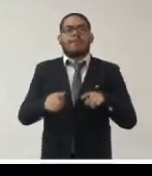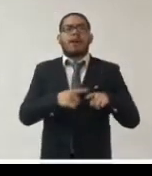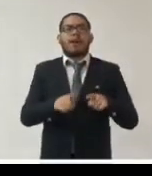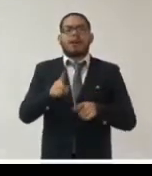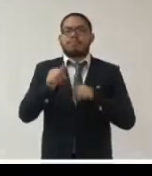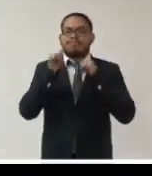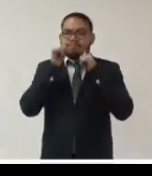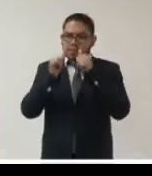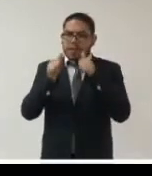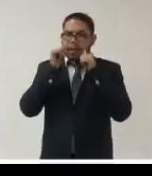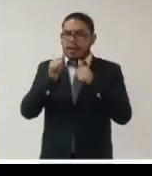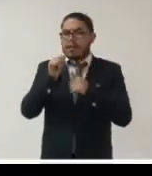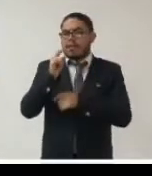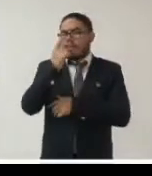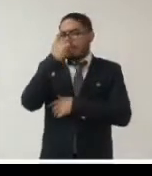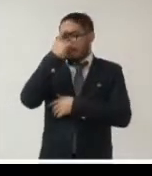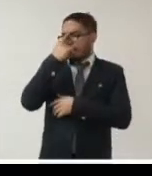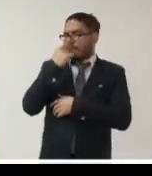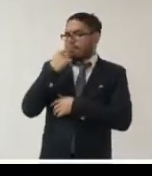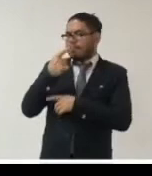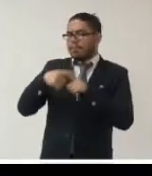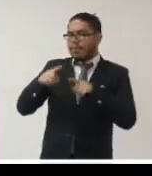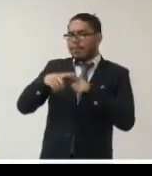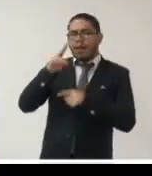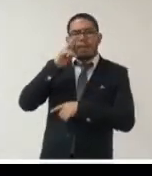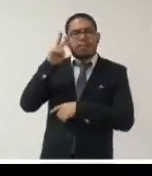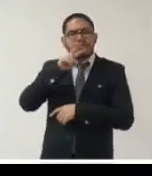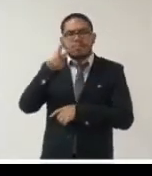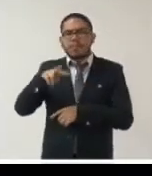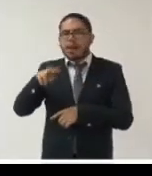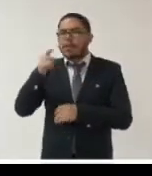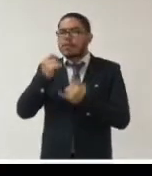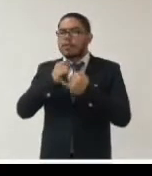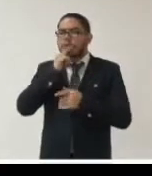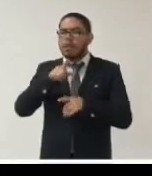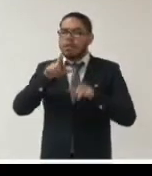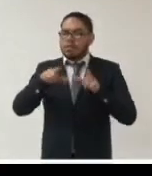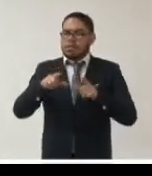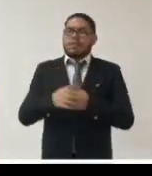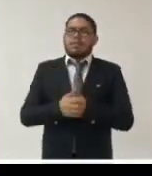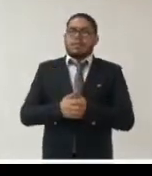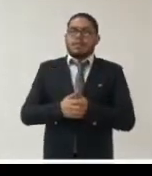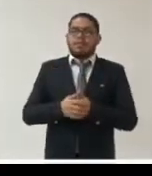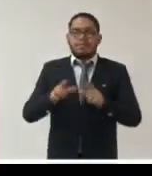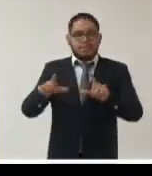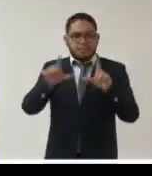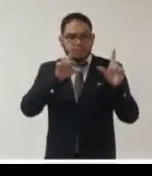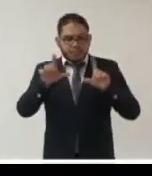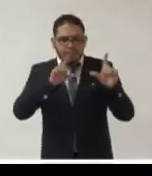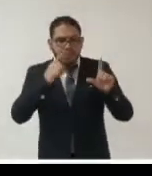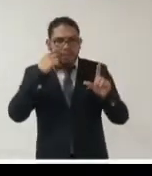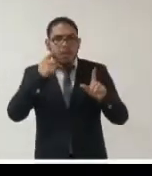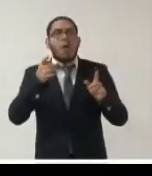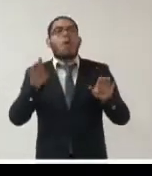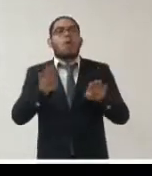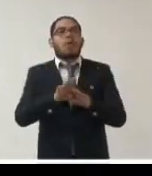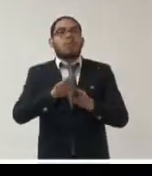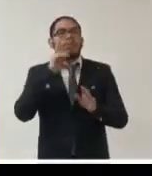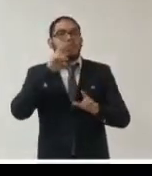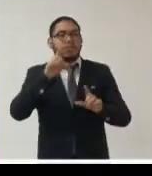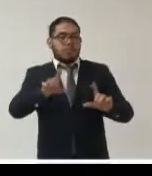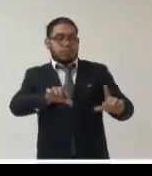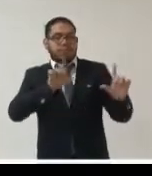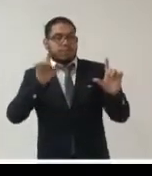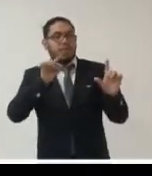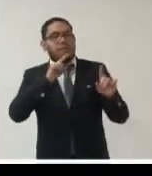atendiendo distintos perfiles de navegantes por internet la información ¿no? es así como les muestro algunos pantallazos del